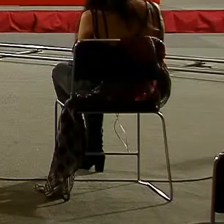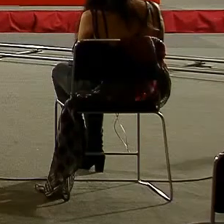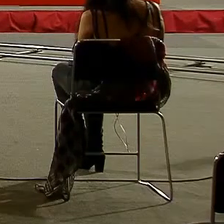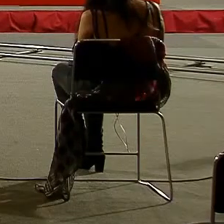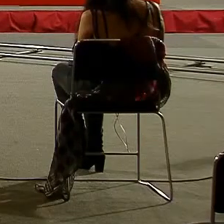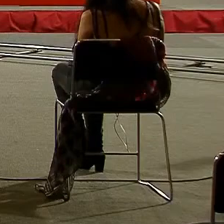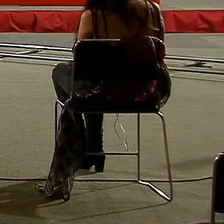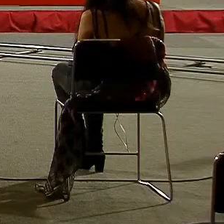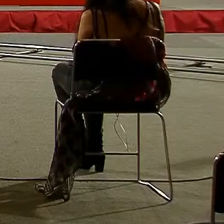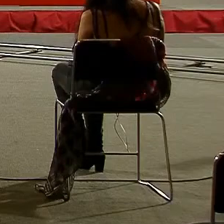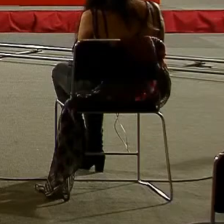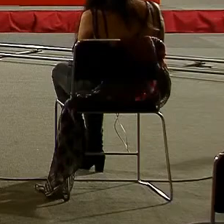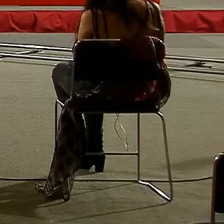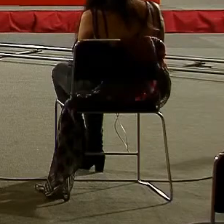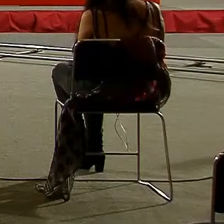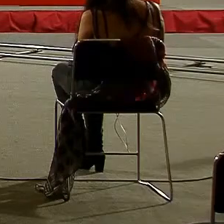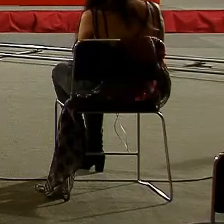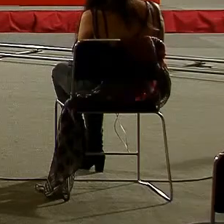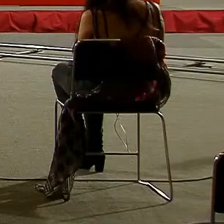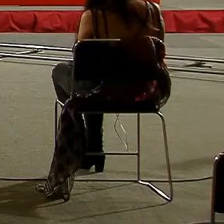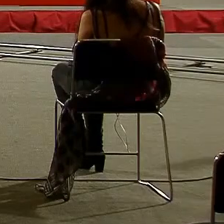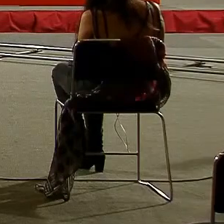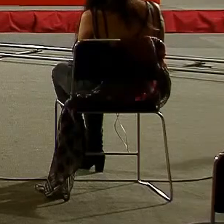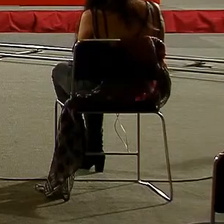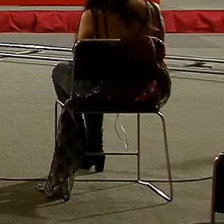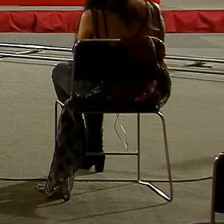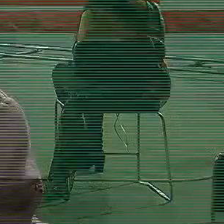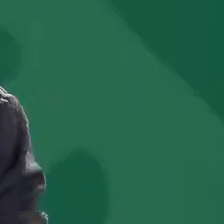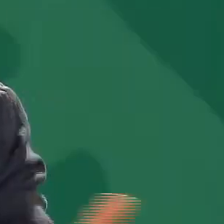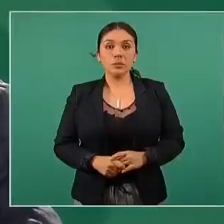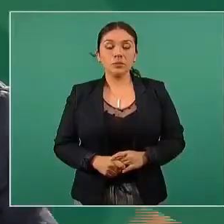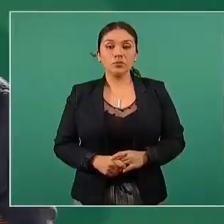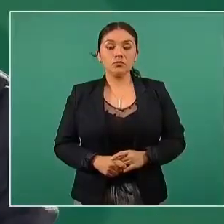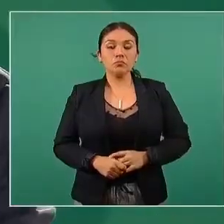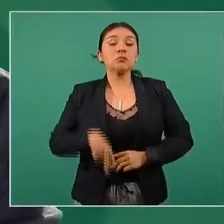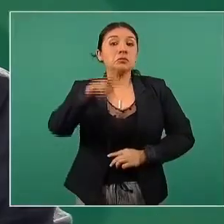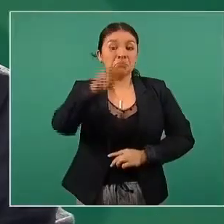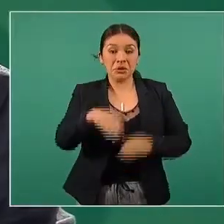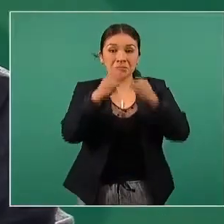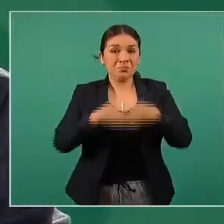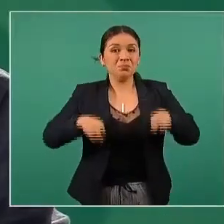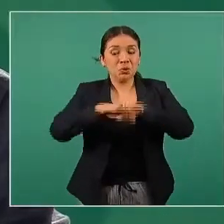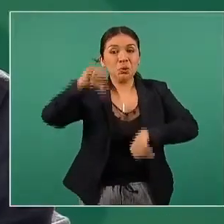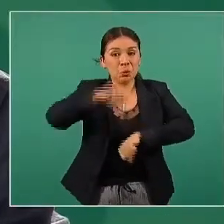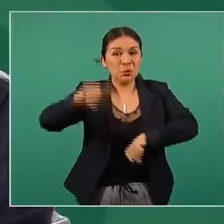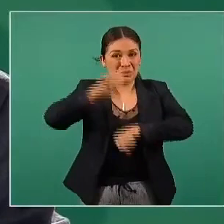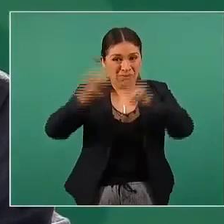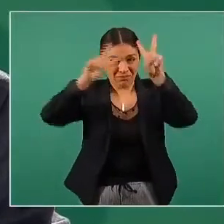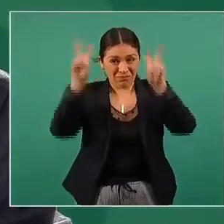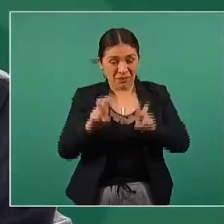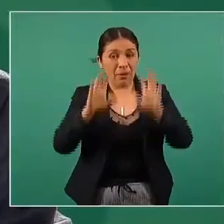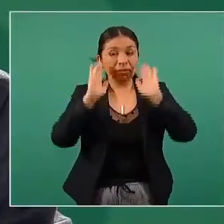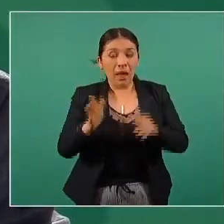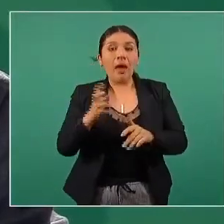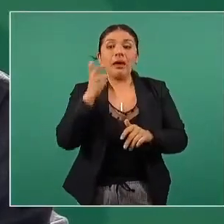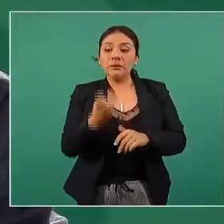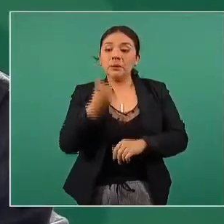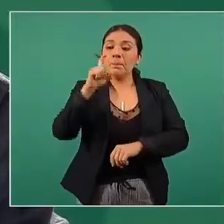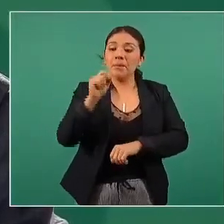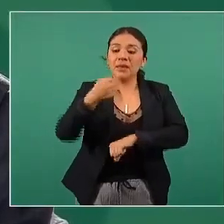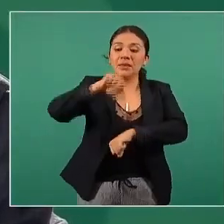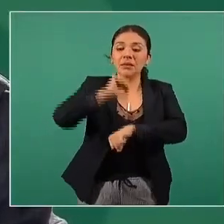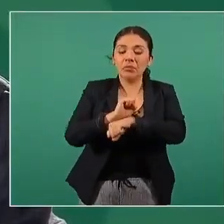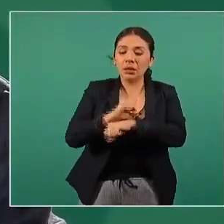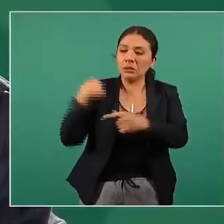tenemos en México, con prácticamente 20 semanas consecutivas, que se cierran mañana, 20 semanas consecutivas de